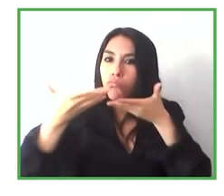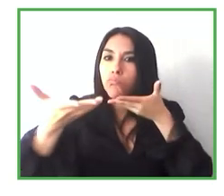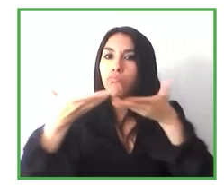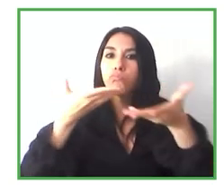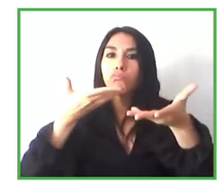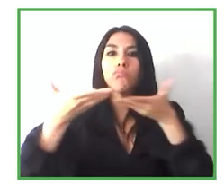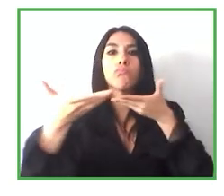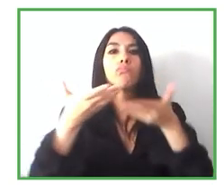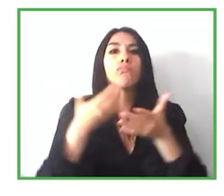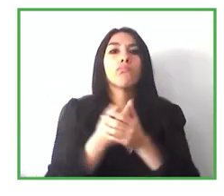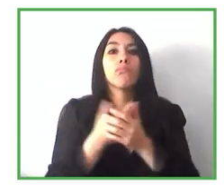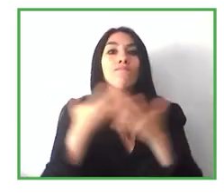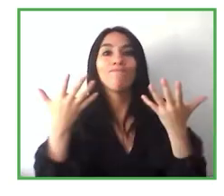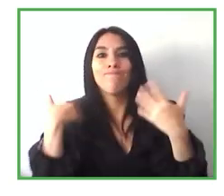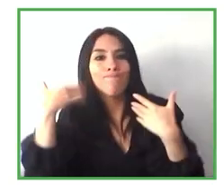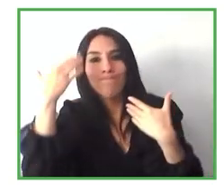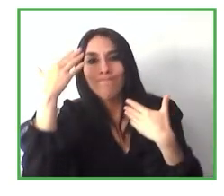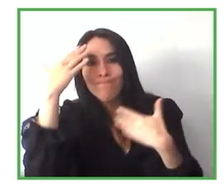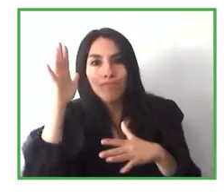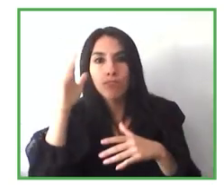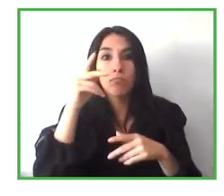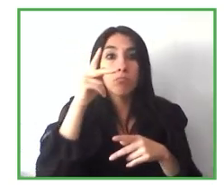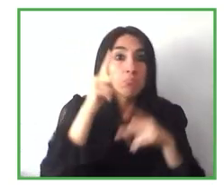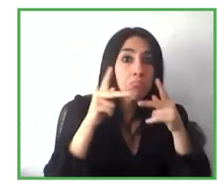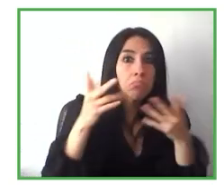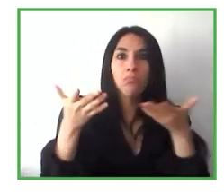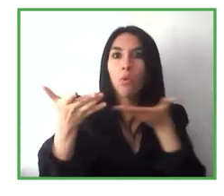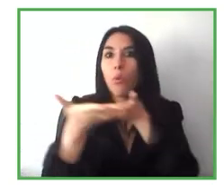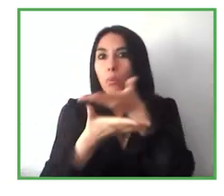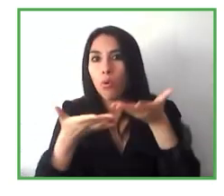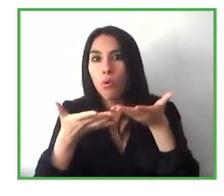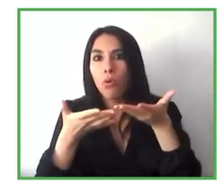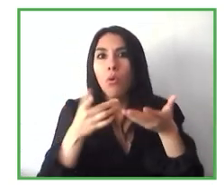tenido de los lugares anteriores, donde ha estado ya.